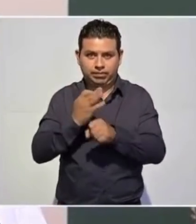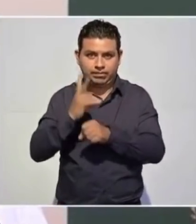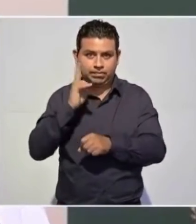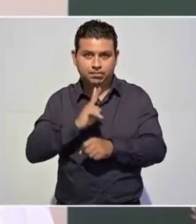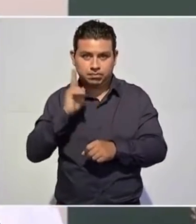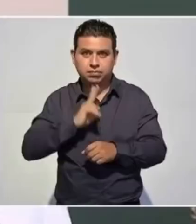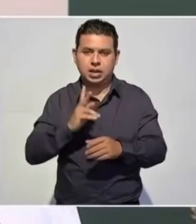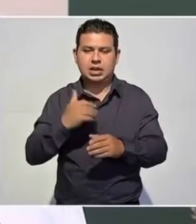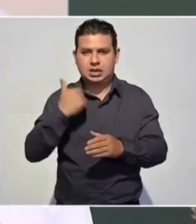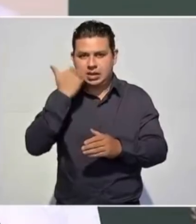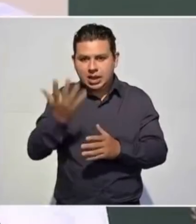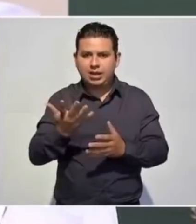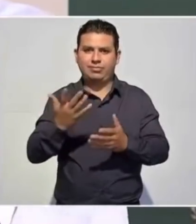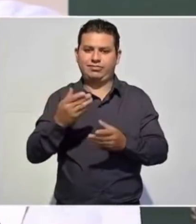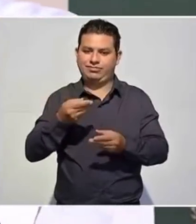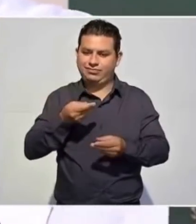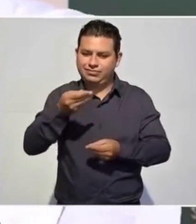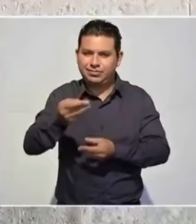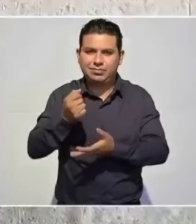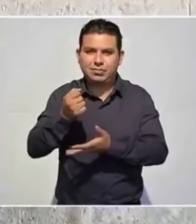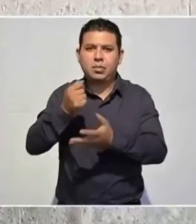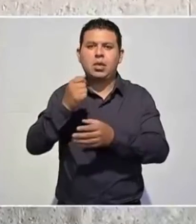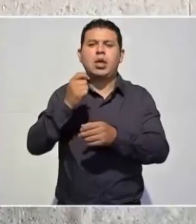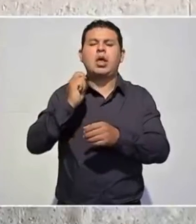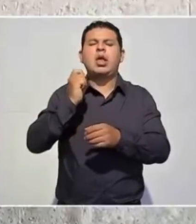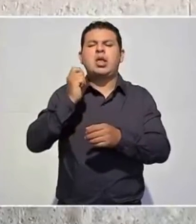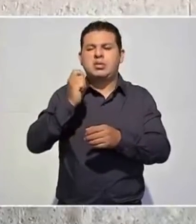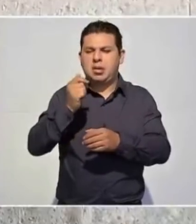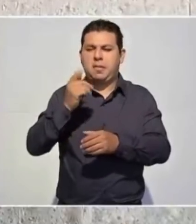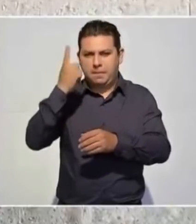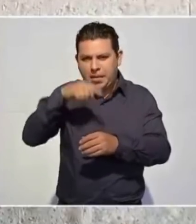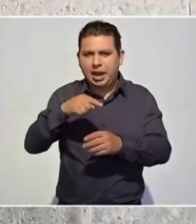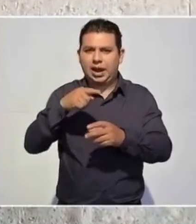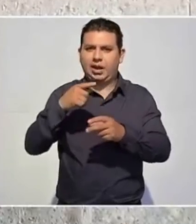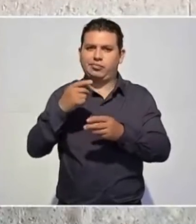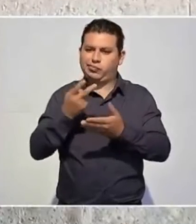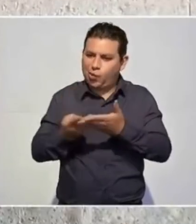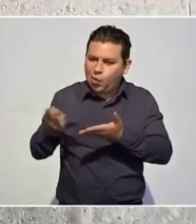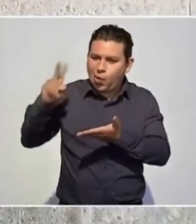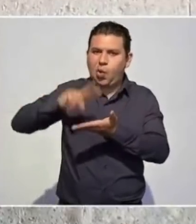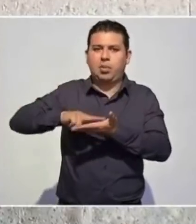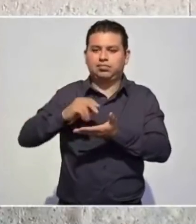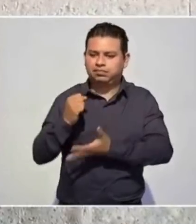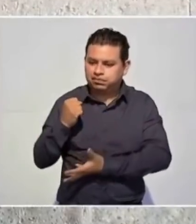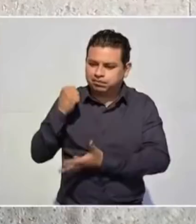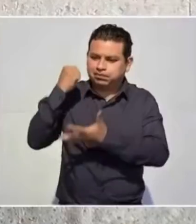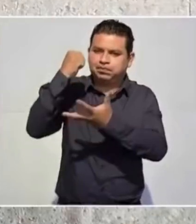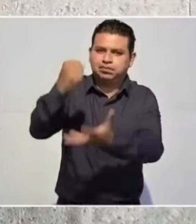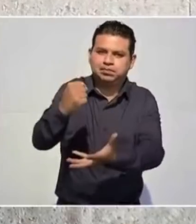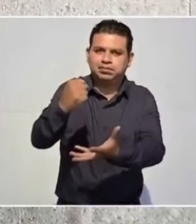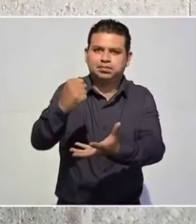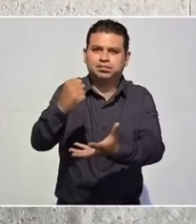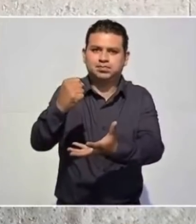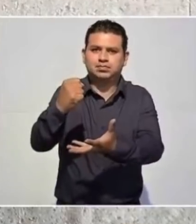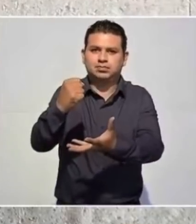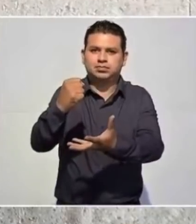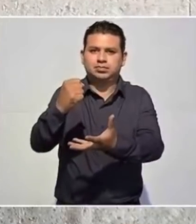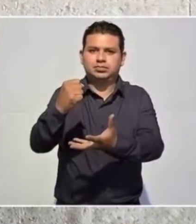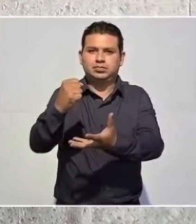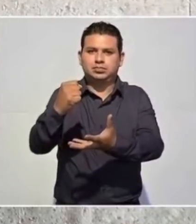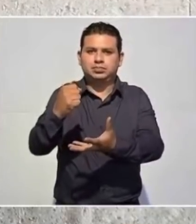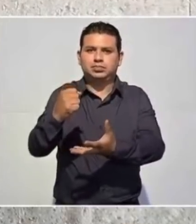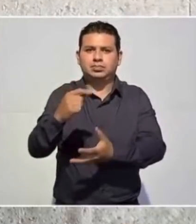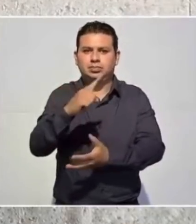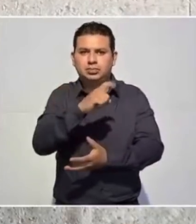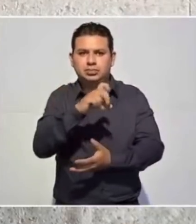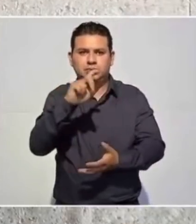incrementar el presupuesto anual para la pensión de adultos mayores de 135 mil millones de